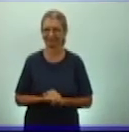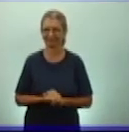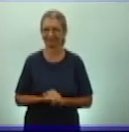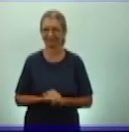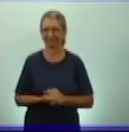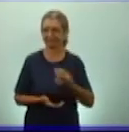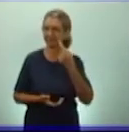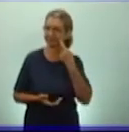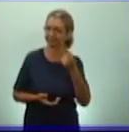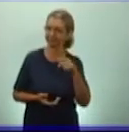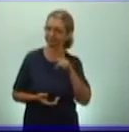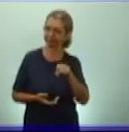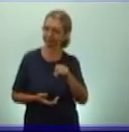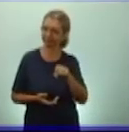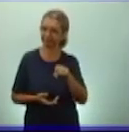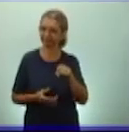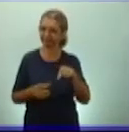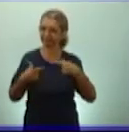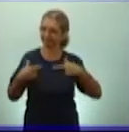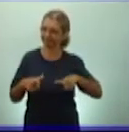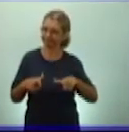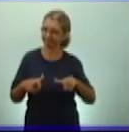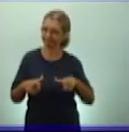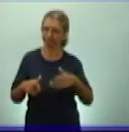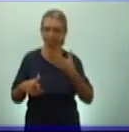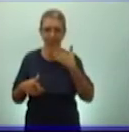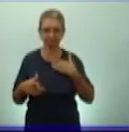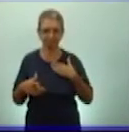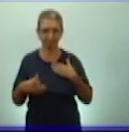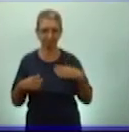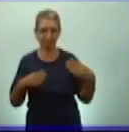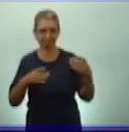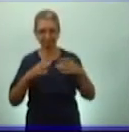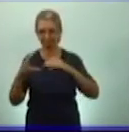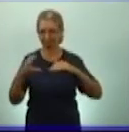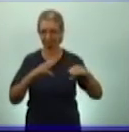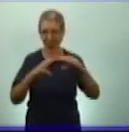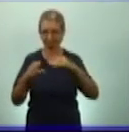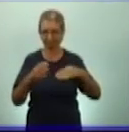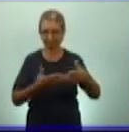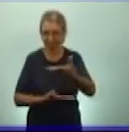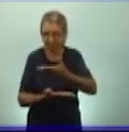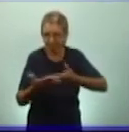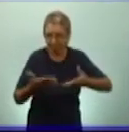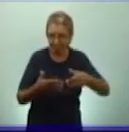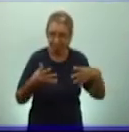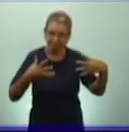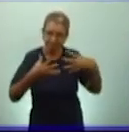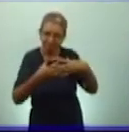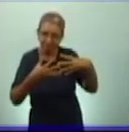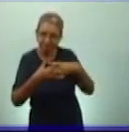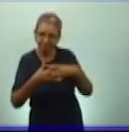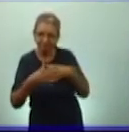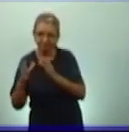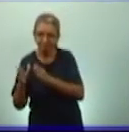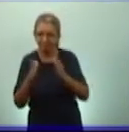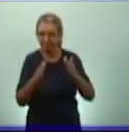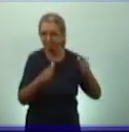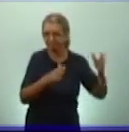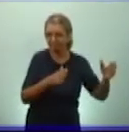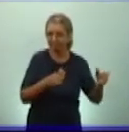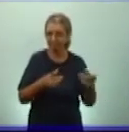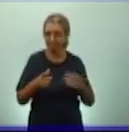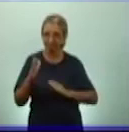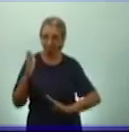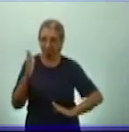Vean ustedes, descubrieron en el video, cómo mantenían la comunicación entre todas estas partes del Imperio Vinca. Fíjense que